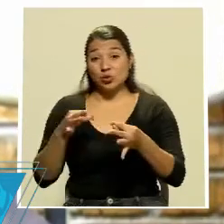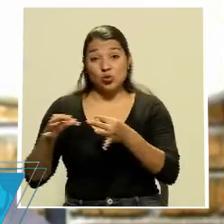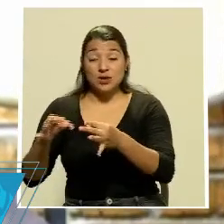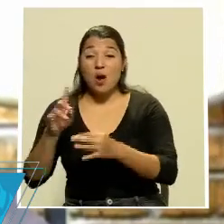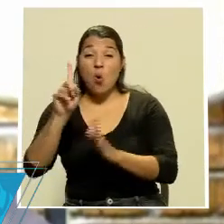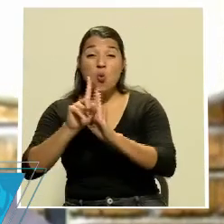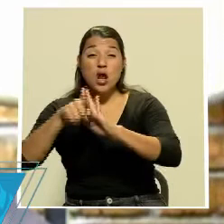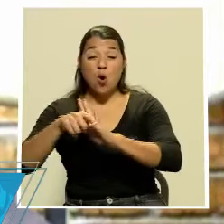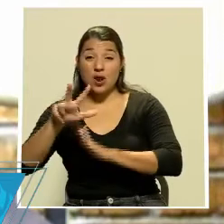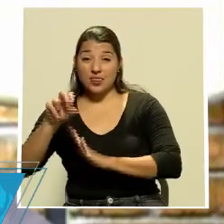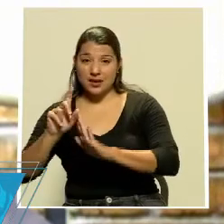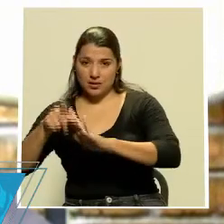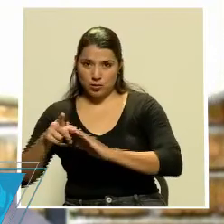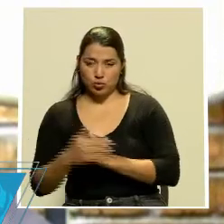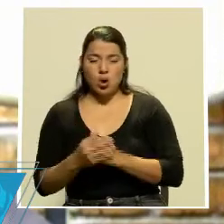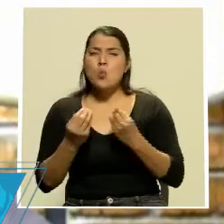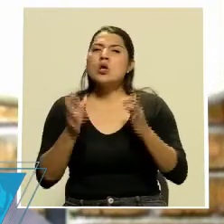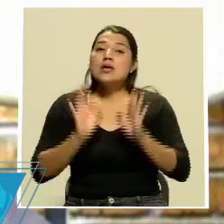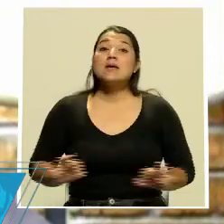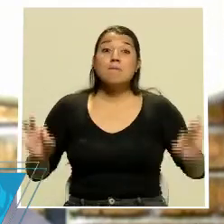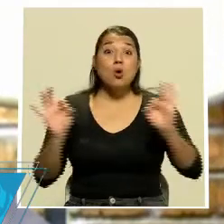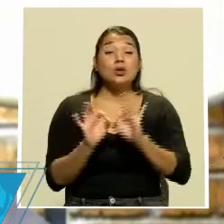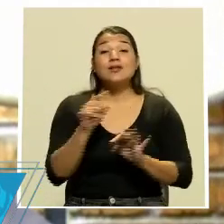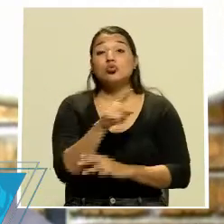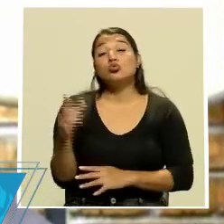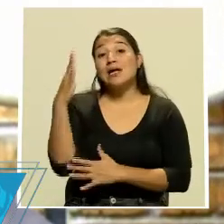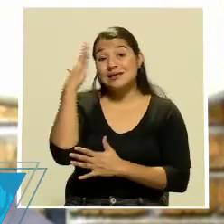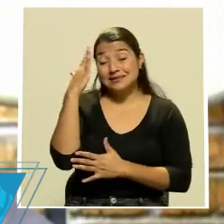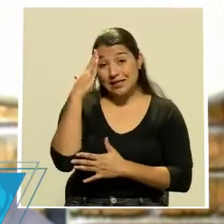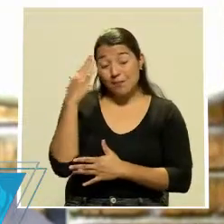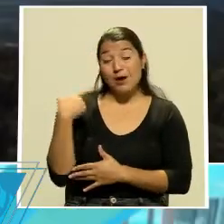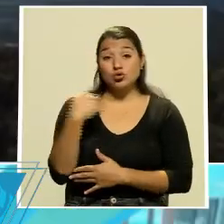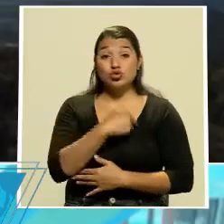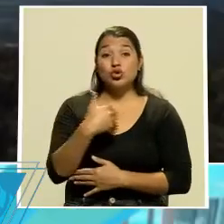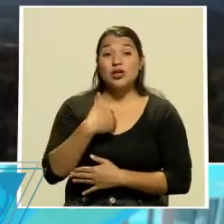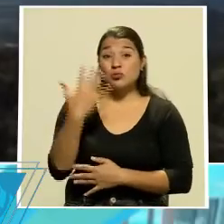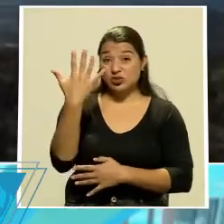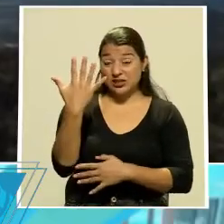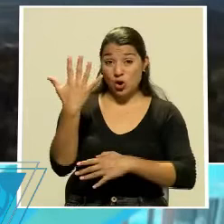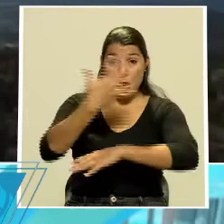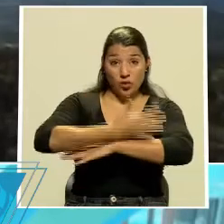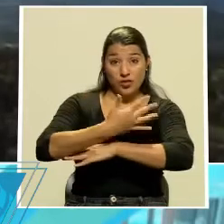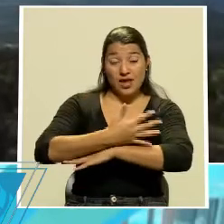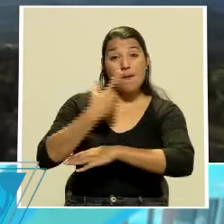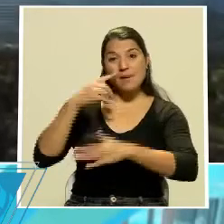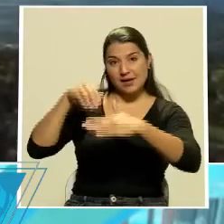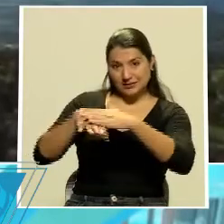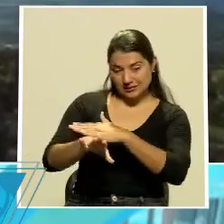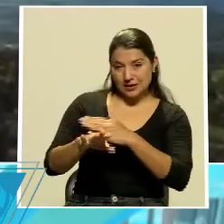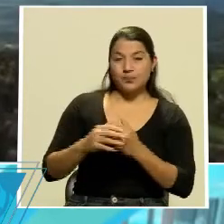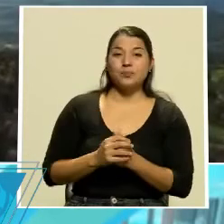importante que sepan que somos un sector que tiene cinco vías de acceso. Podemos entrar, o el